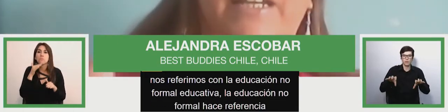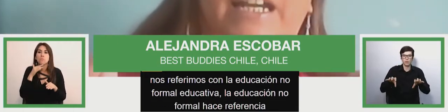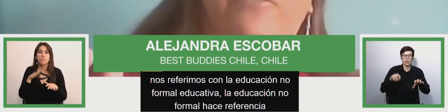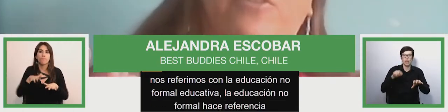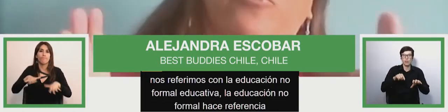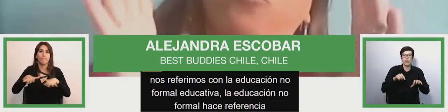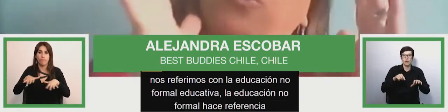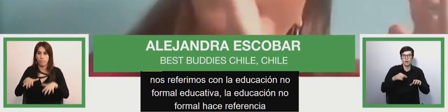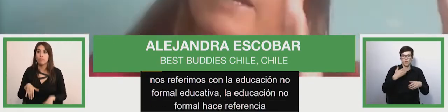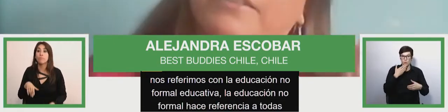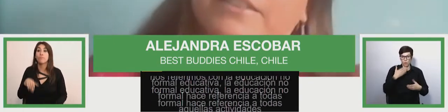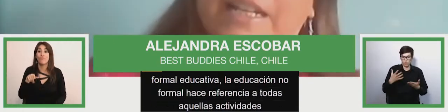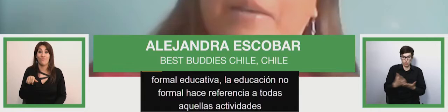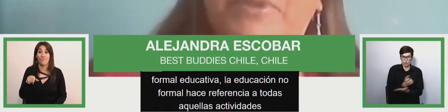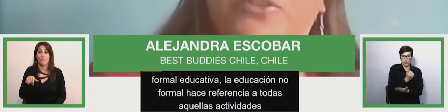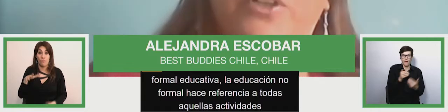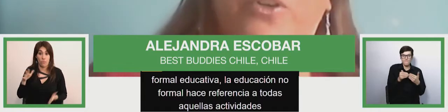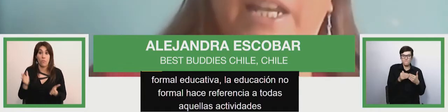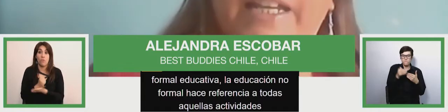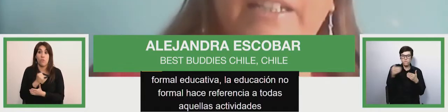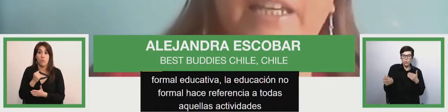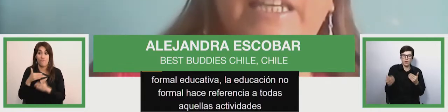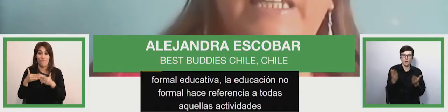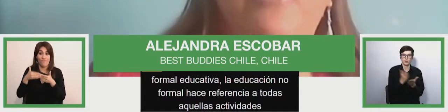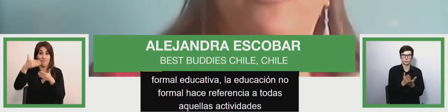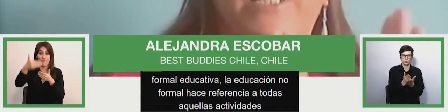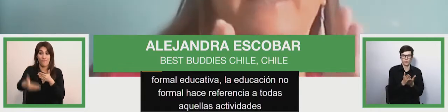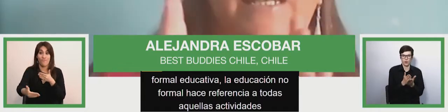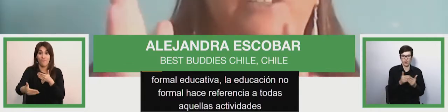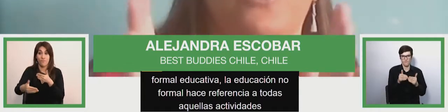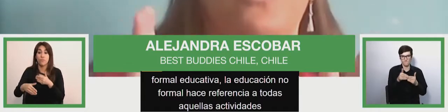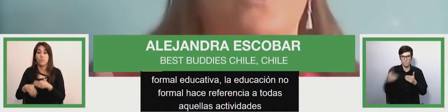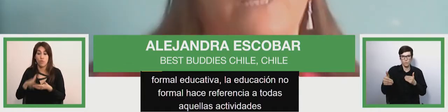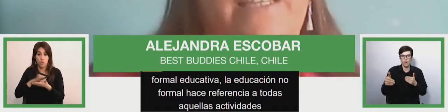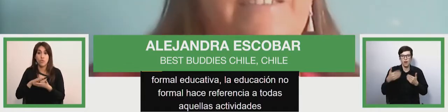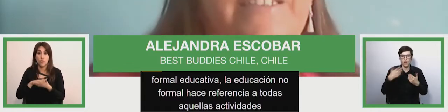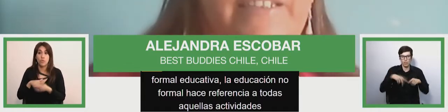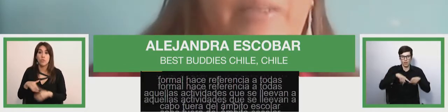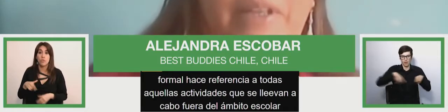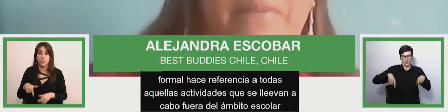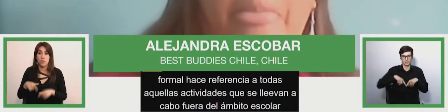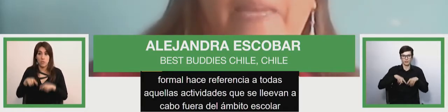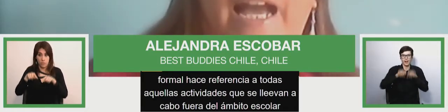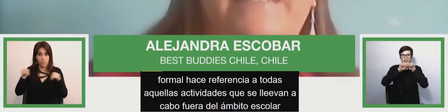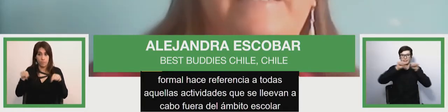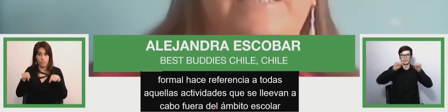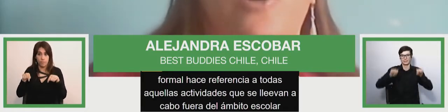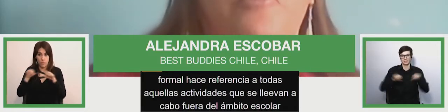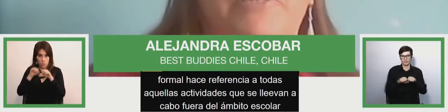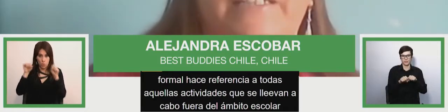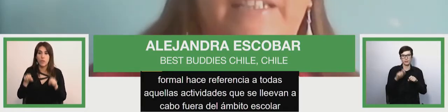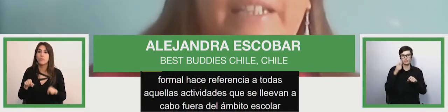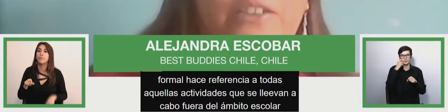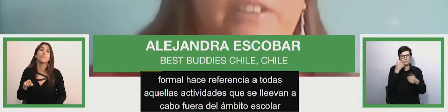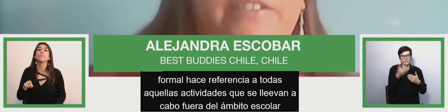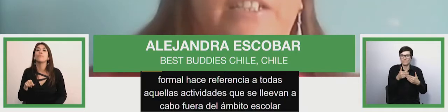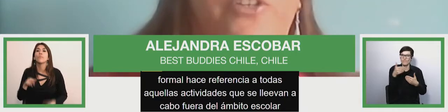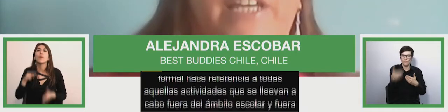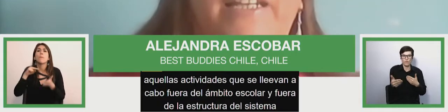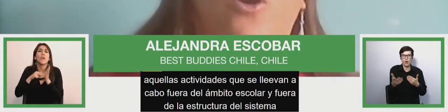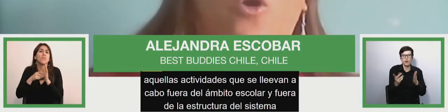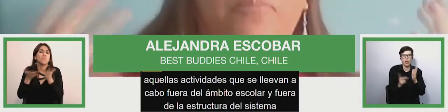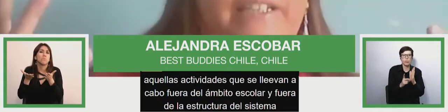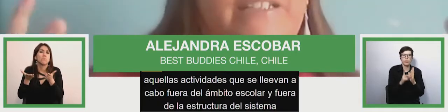se llevan a cabo fuera del ámbito escolar y fuera de la estructura del sistema, así como pretendiendo